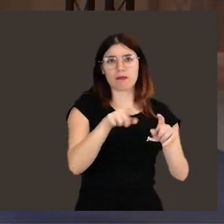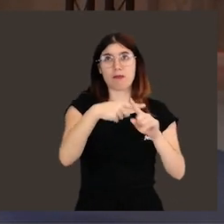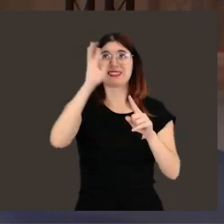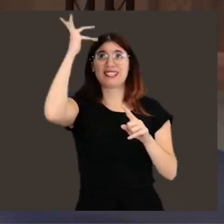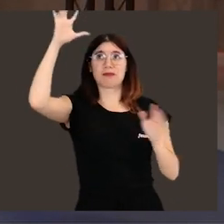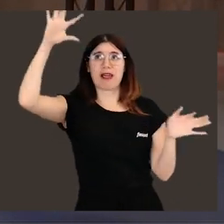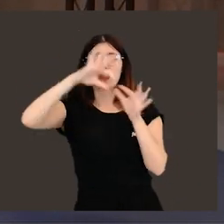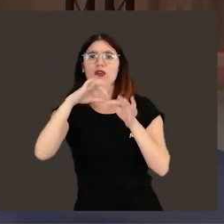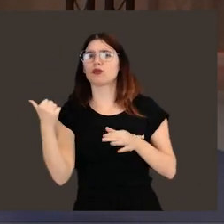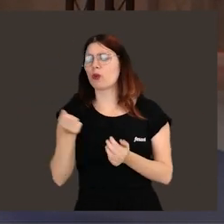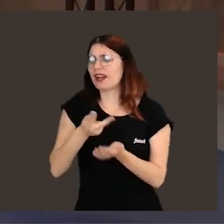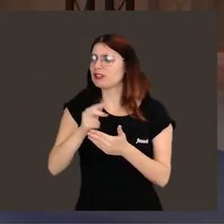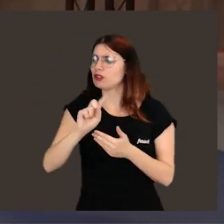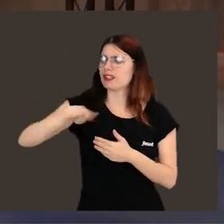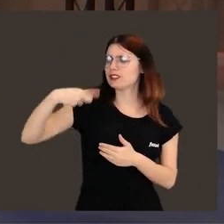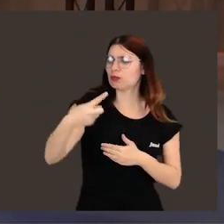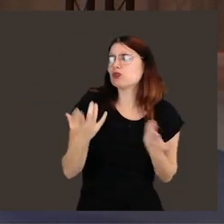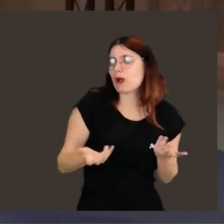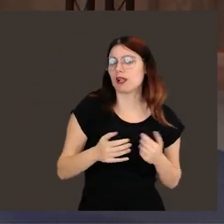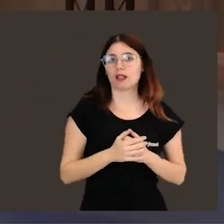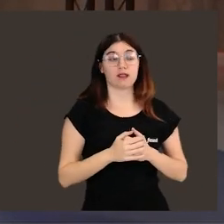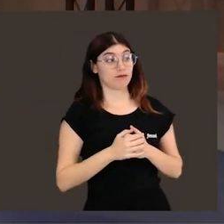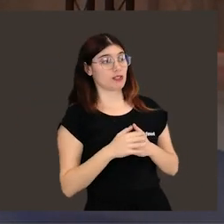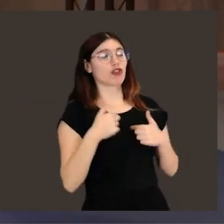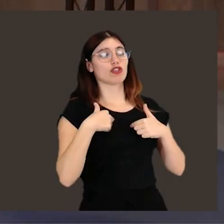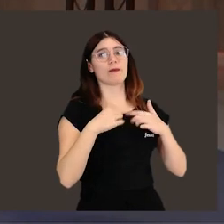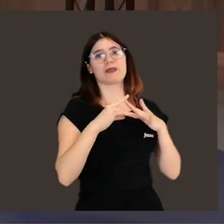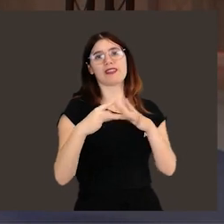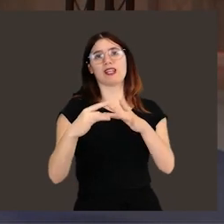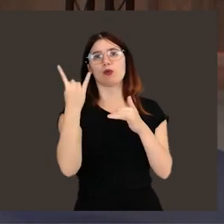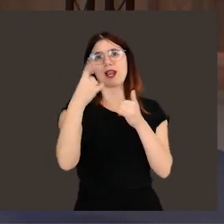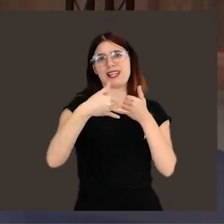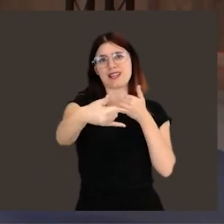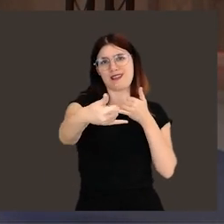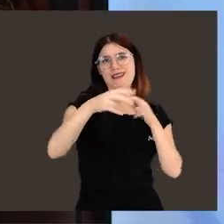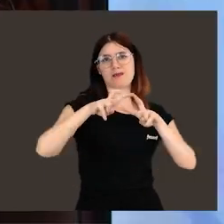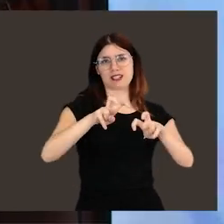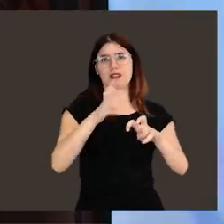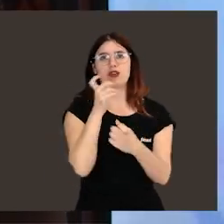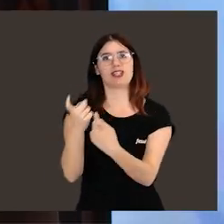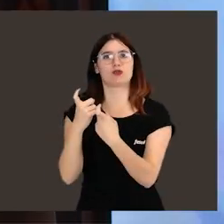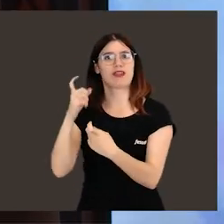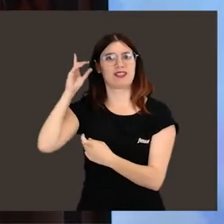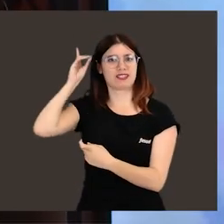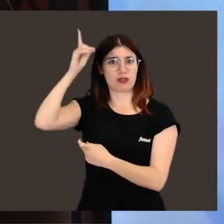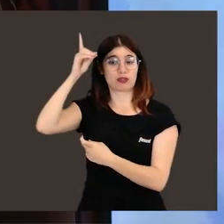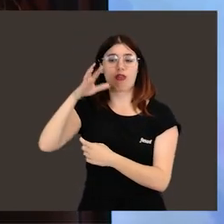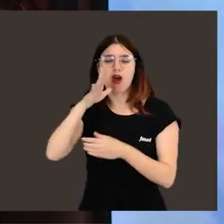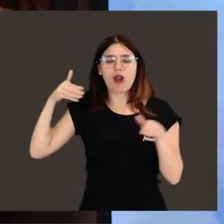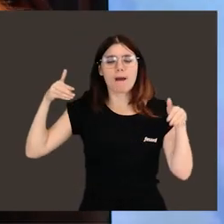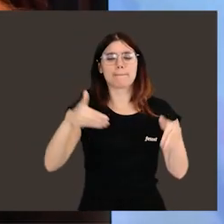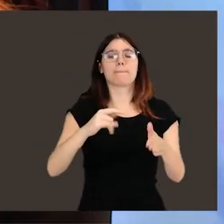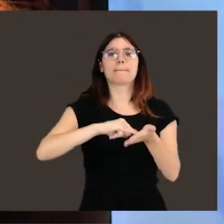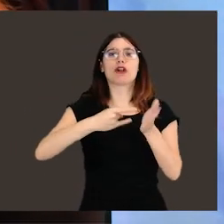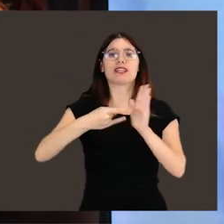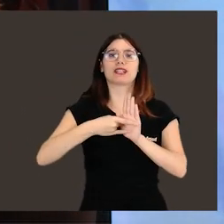investigación-espacio, tu próximo reto, ¿cuál es? Dirijo una línea de investigación, tengo varios estudiantes de doctorado